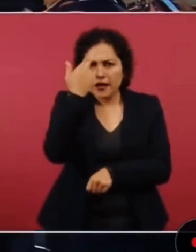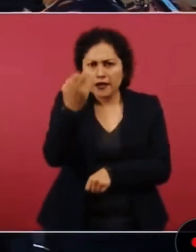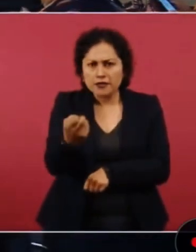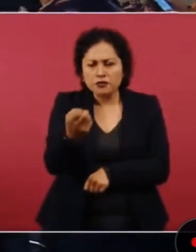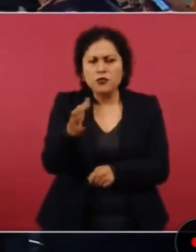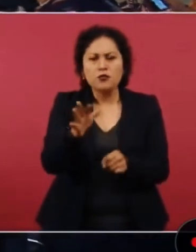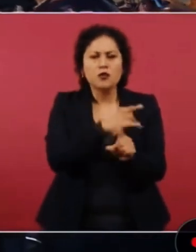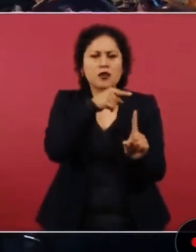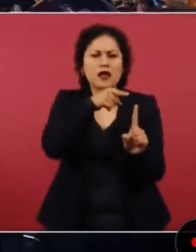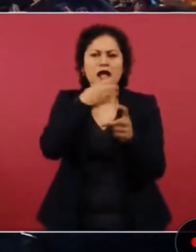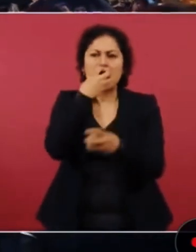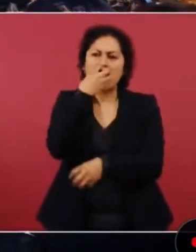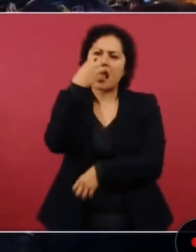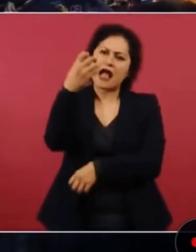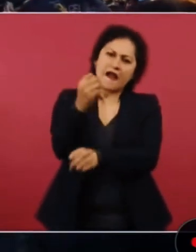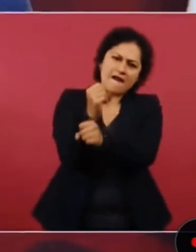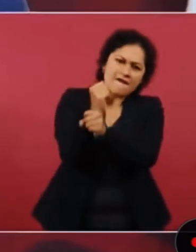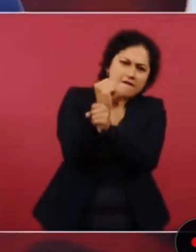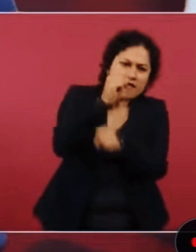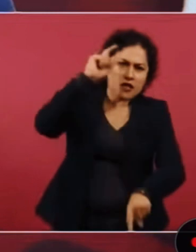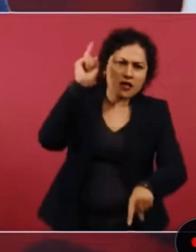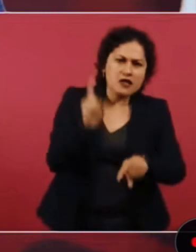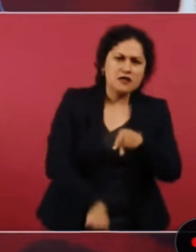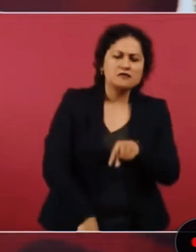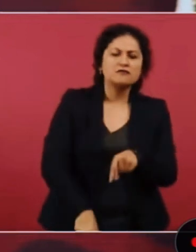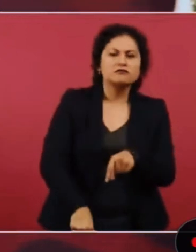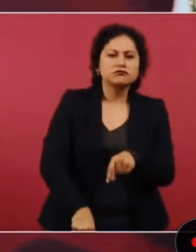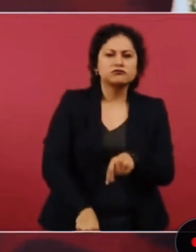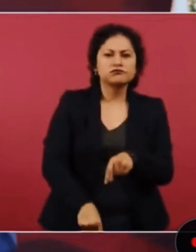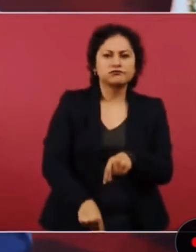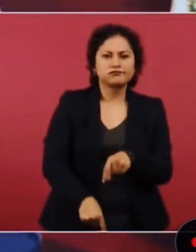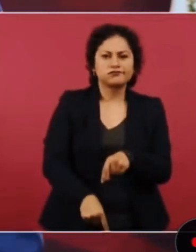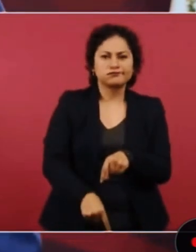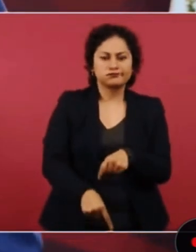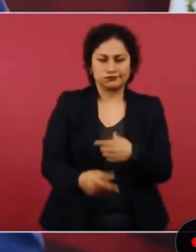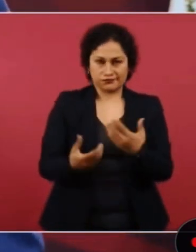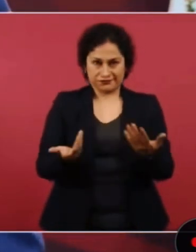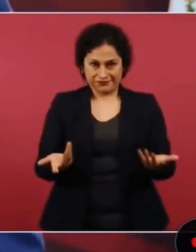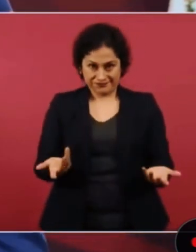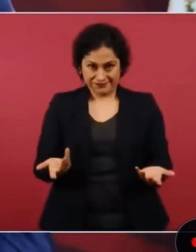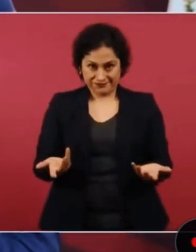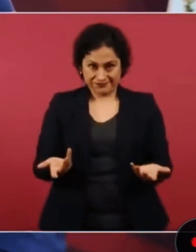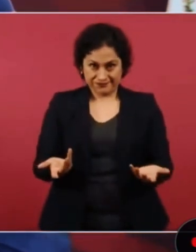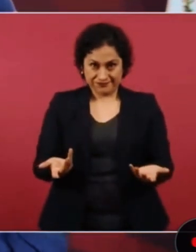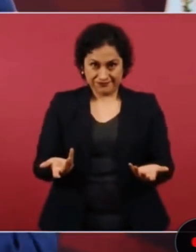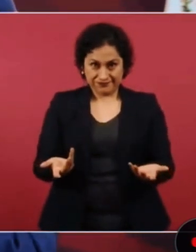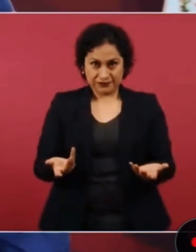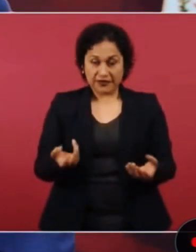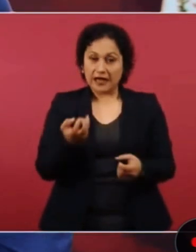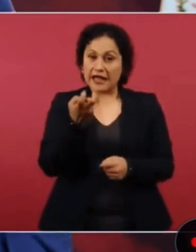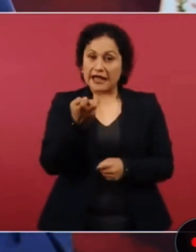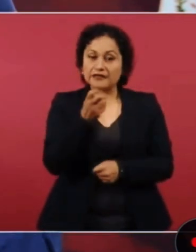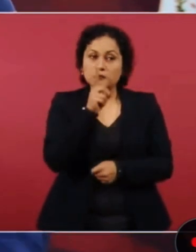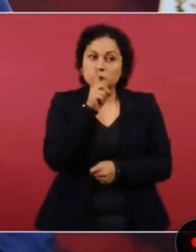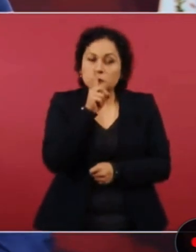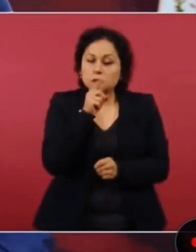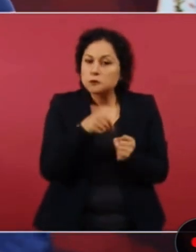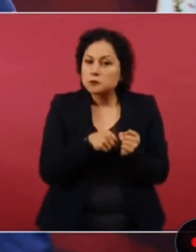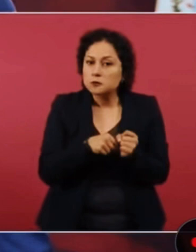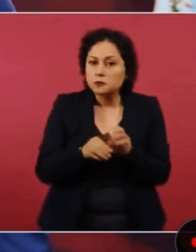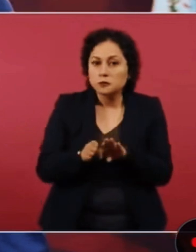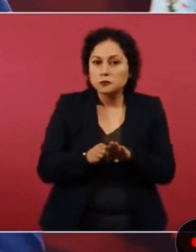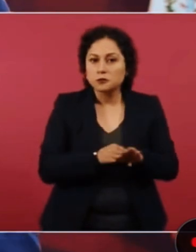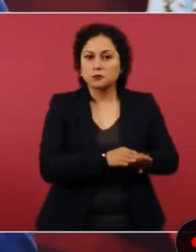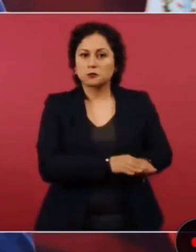esclavitud o a proclamar la abolición de la esclavitud y eso no se lo podían permitir